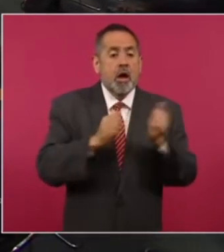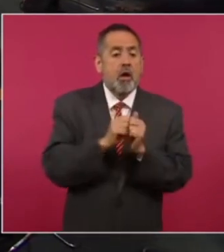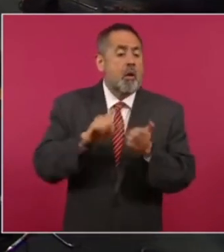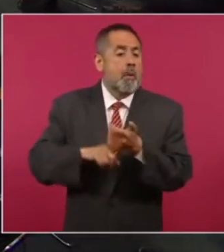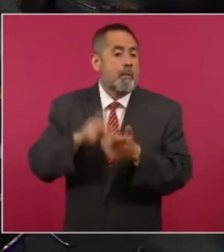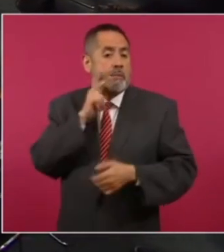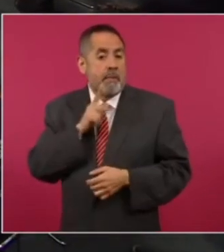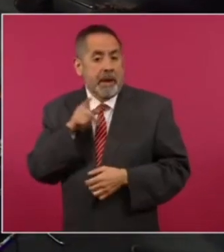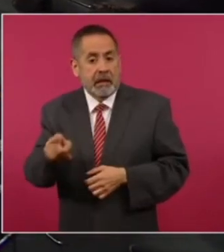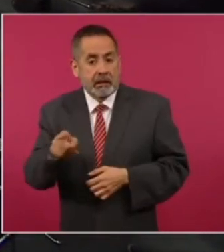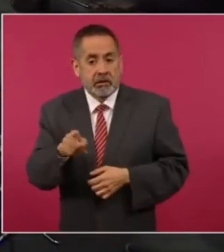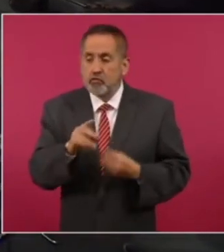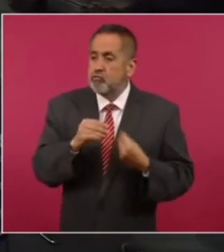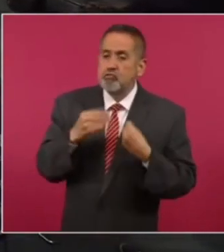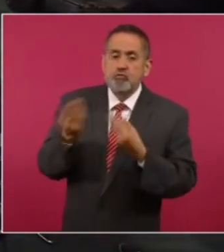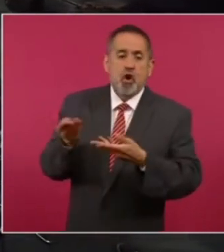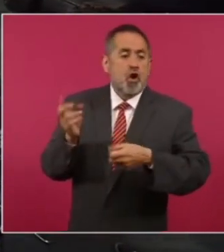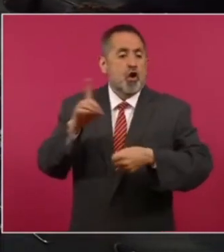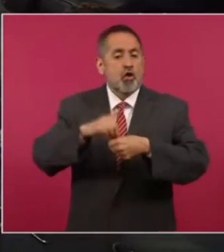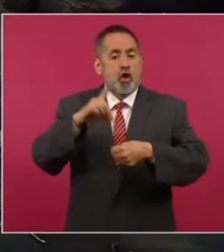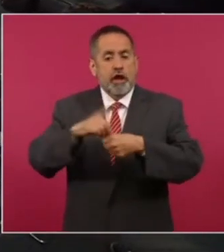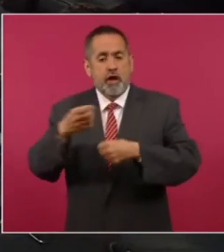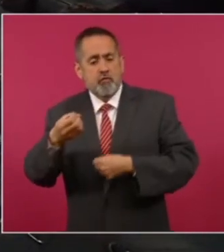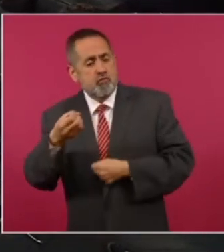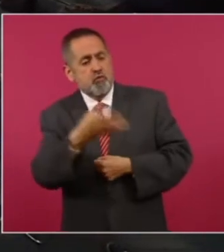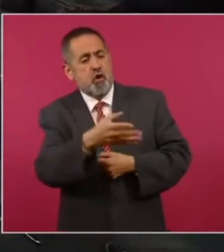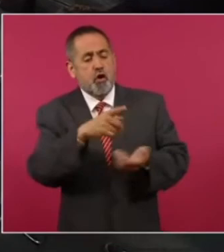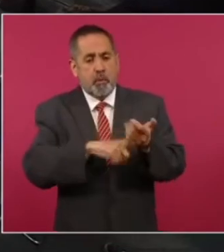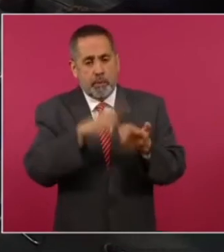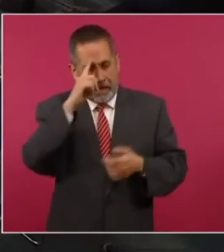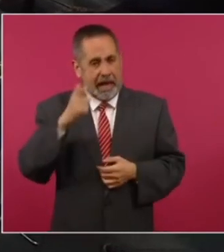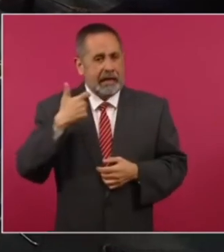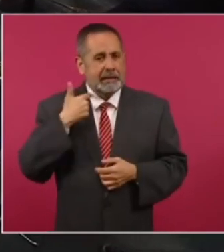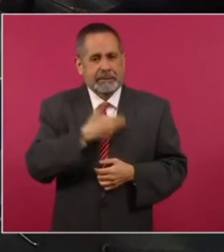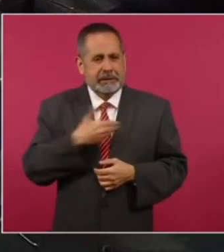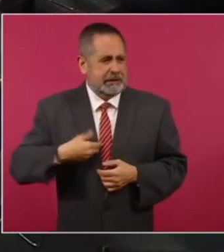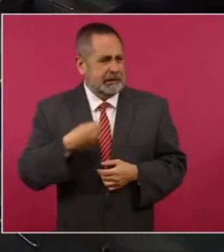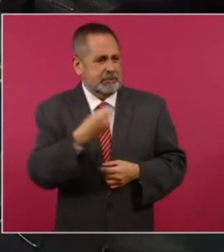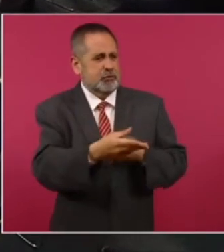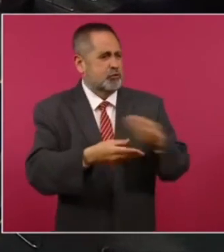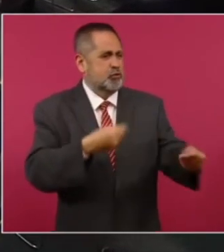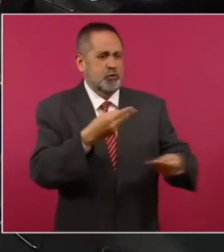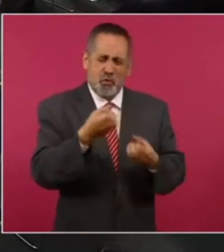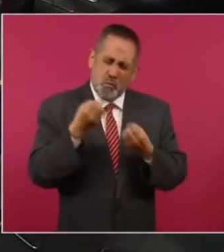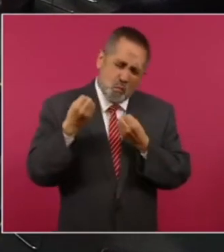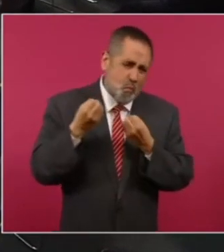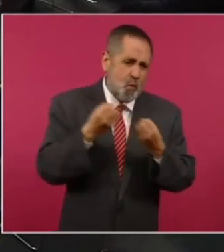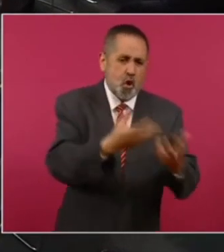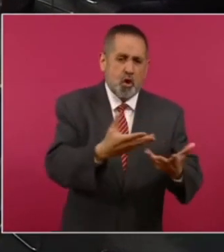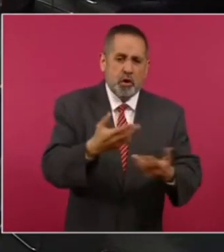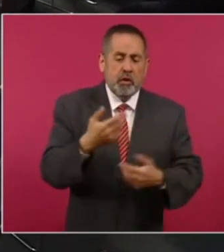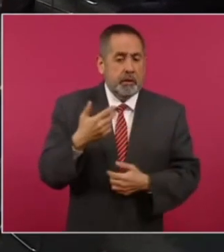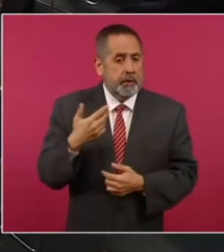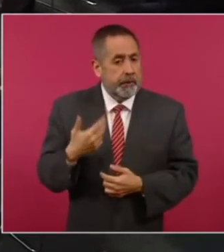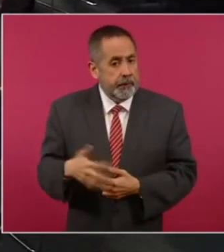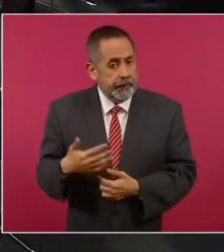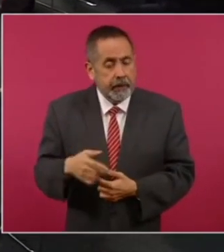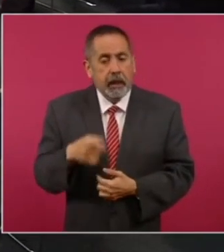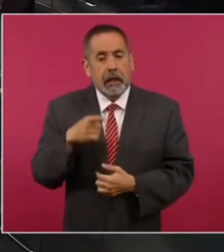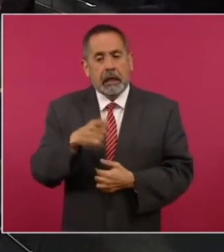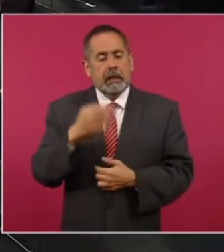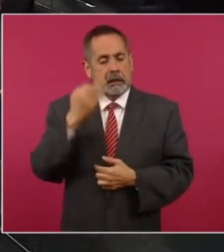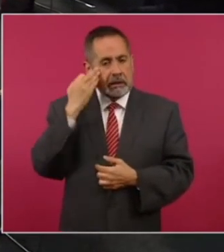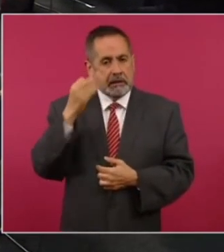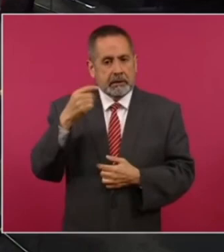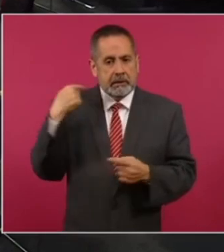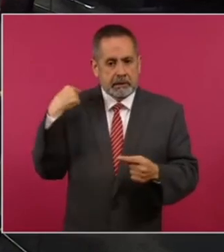mexicanos que le dieron donativos millonarios a este expresidente y pues en todo este tramo